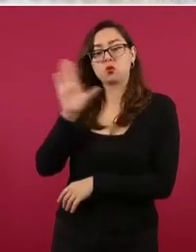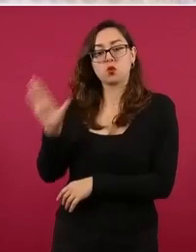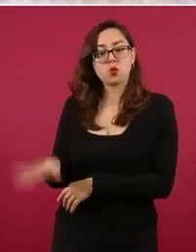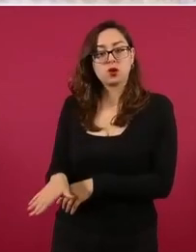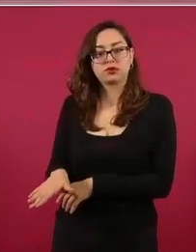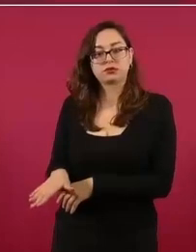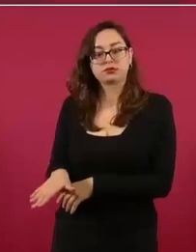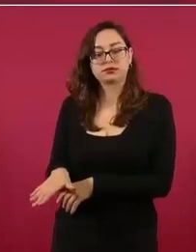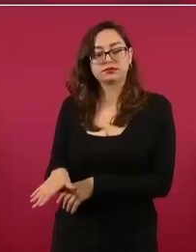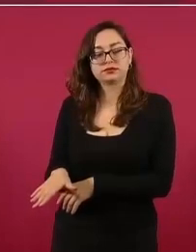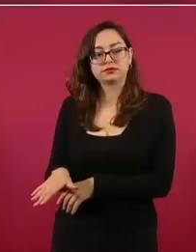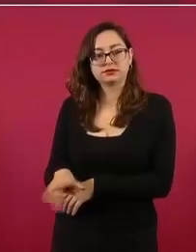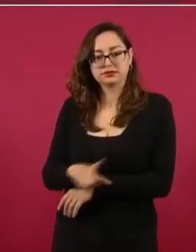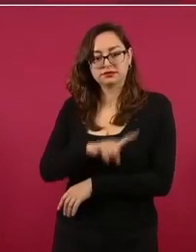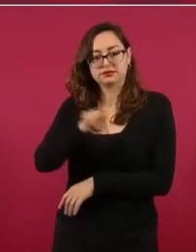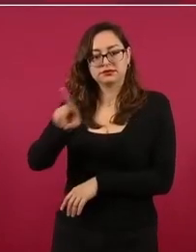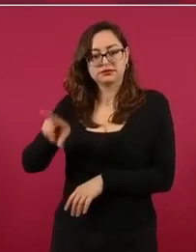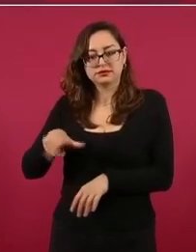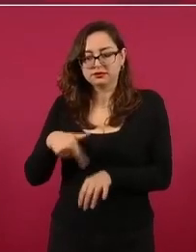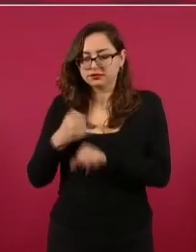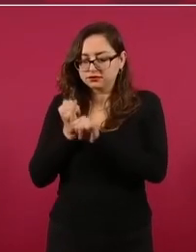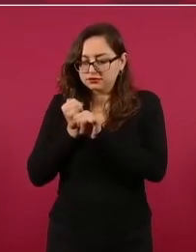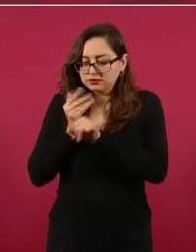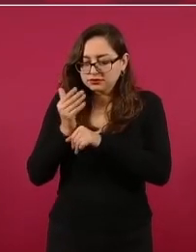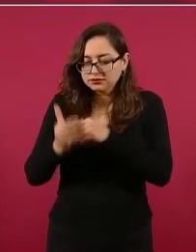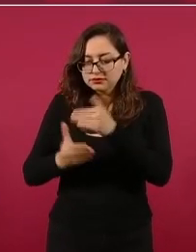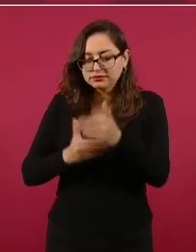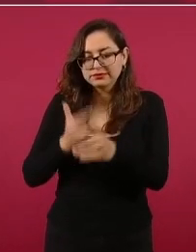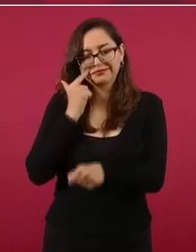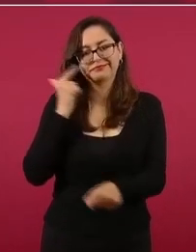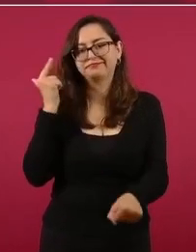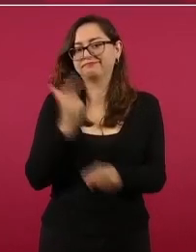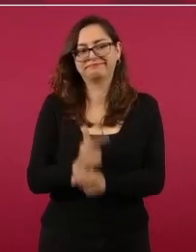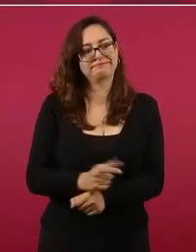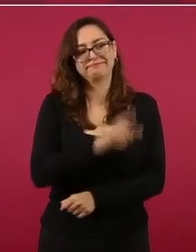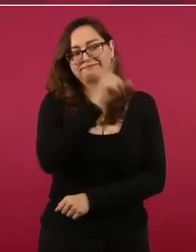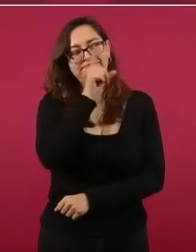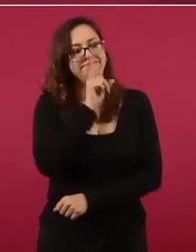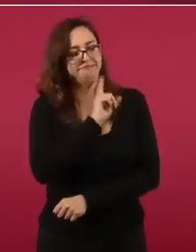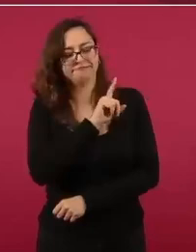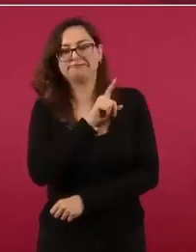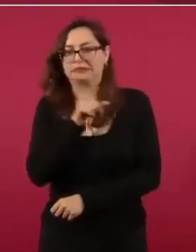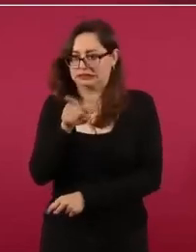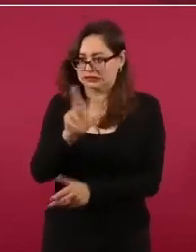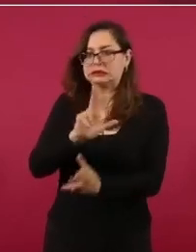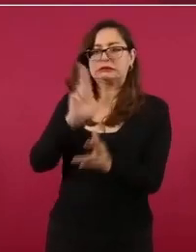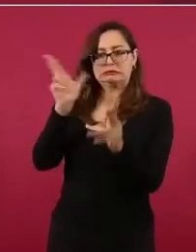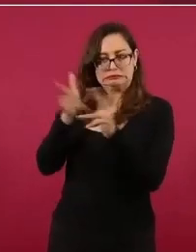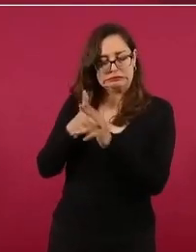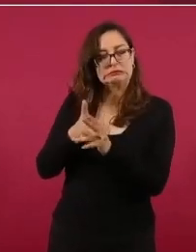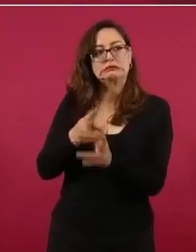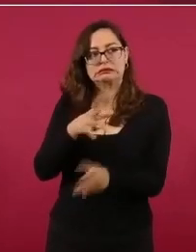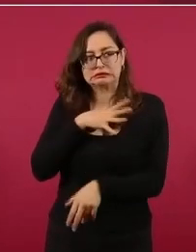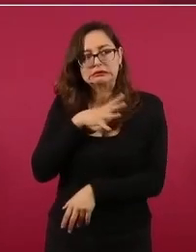no es así, cuando no fue así.